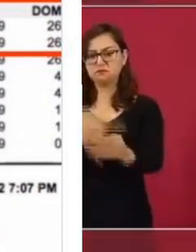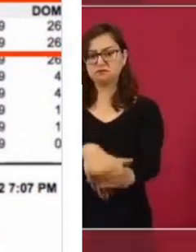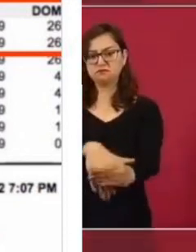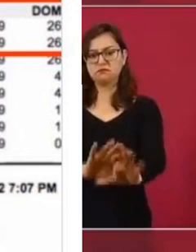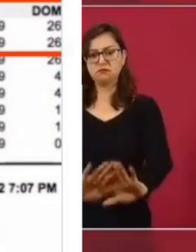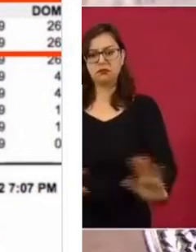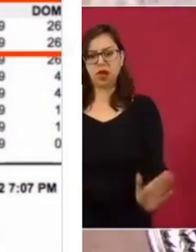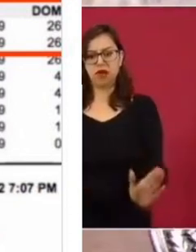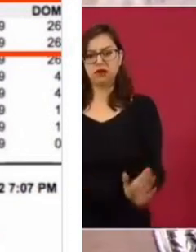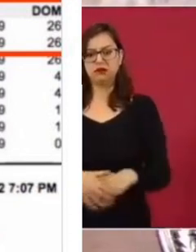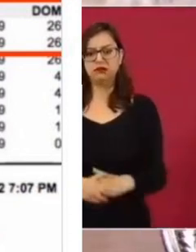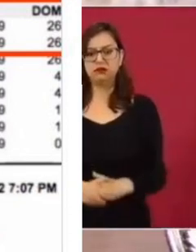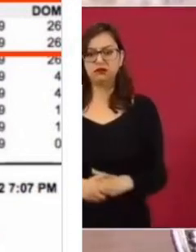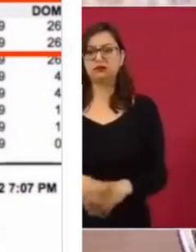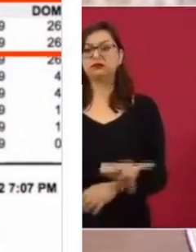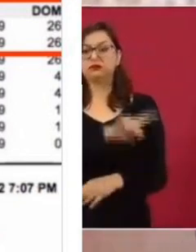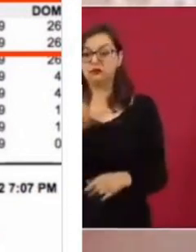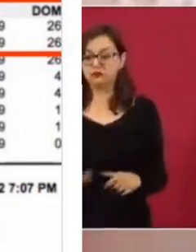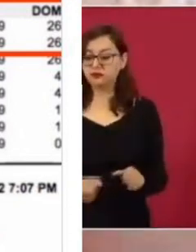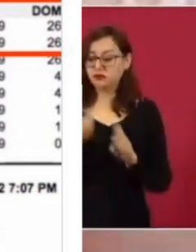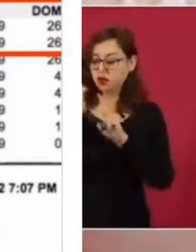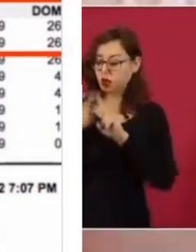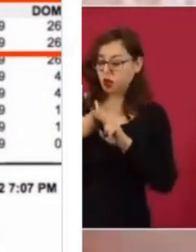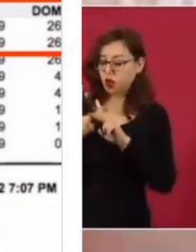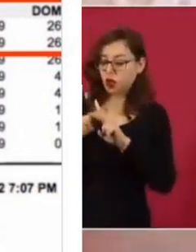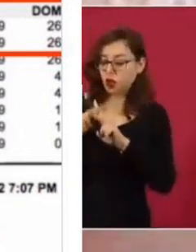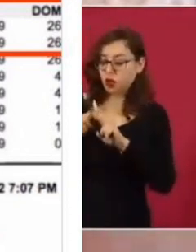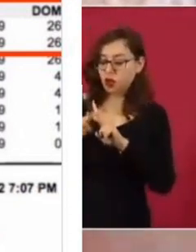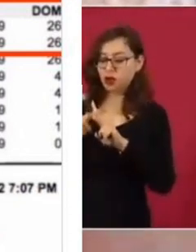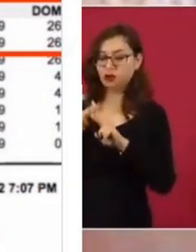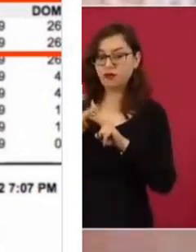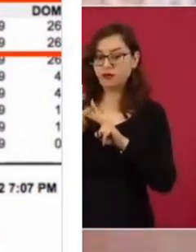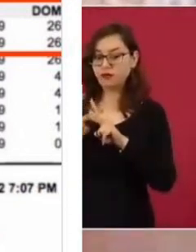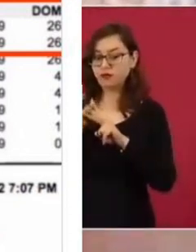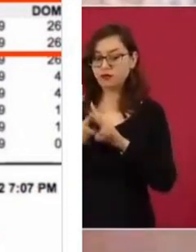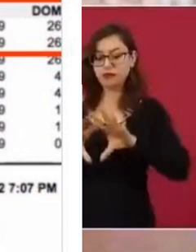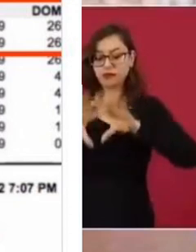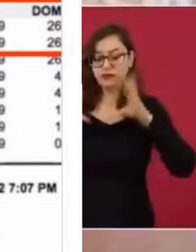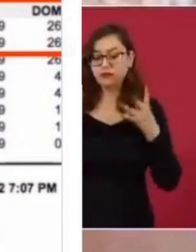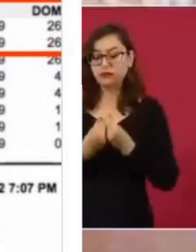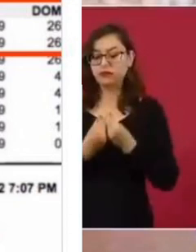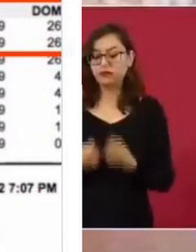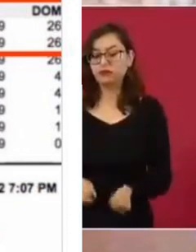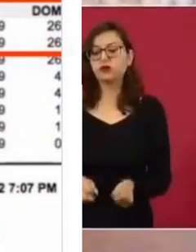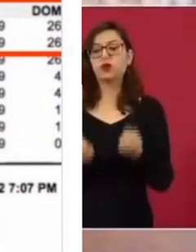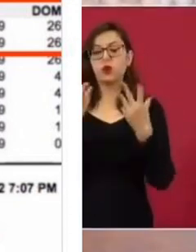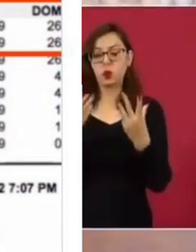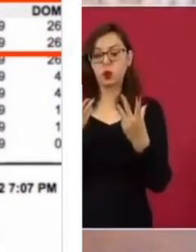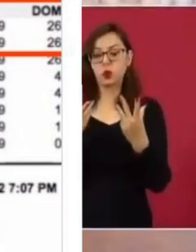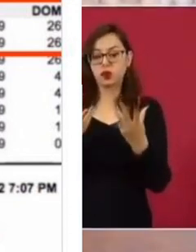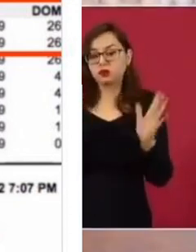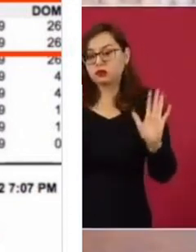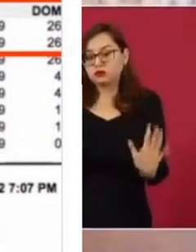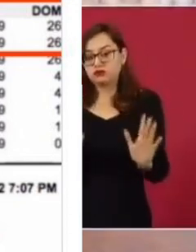no se hizo oficial, afirmó la periodista Penely Ramírez. Asimismo, la periodista señaló que, si uno revisa